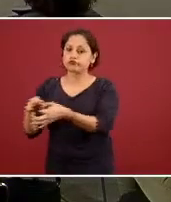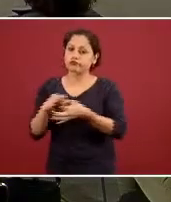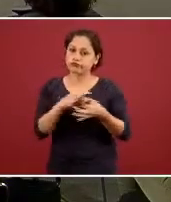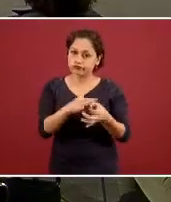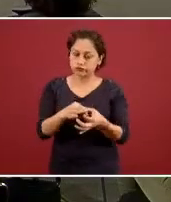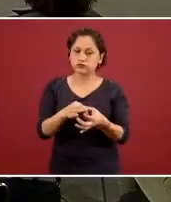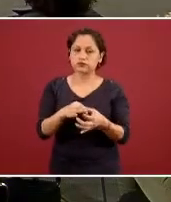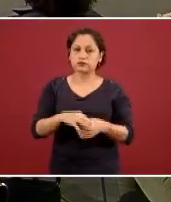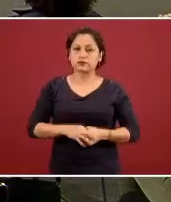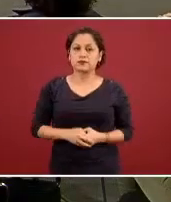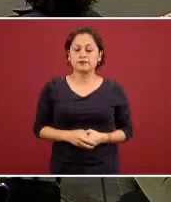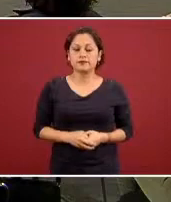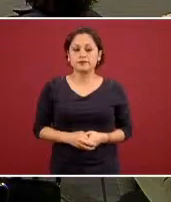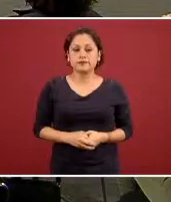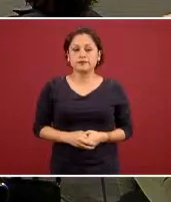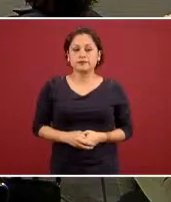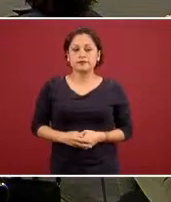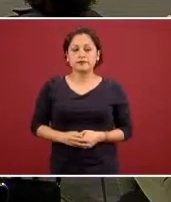Gracias. Gracias.